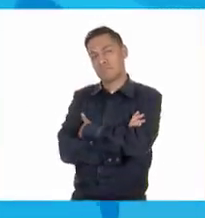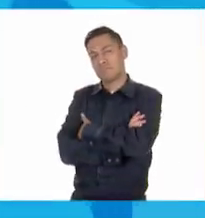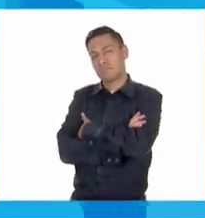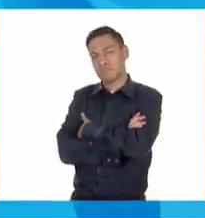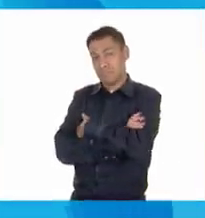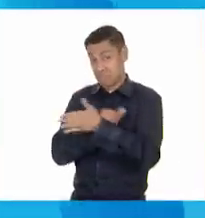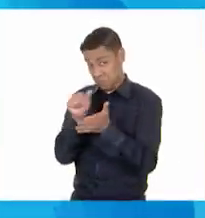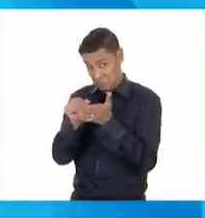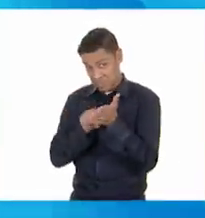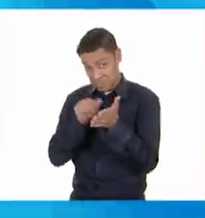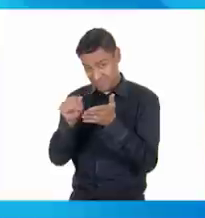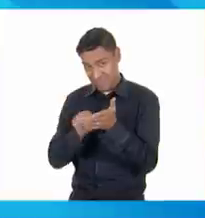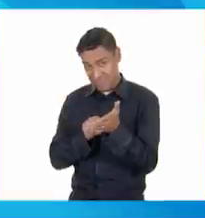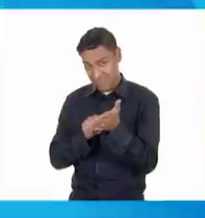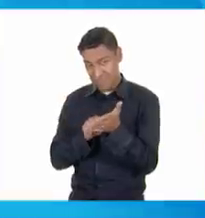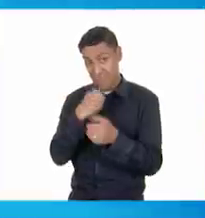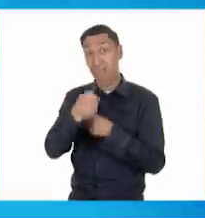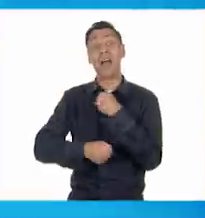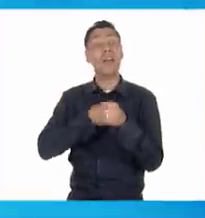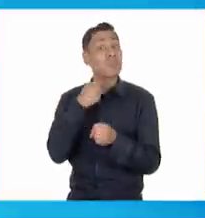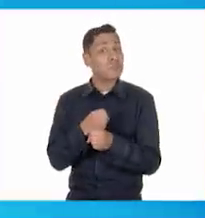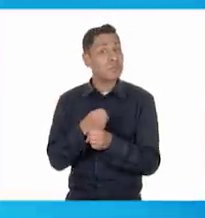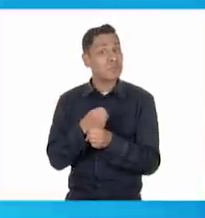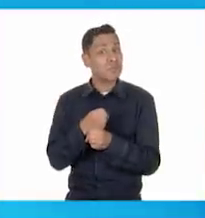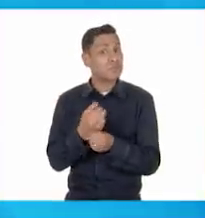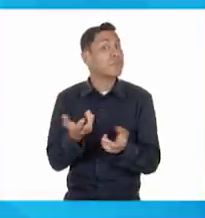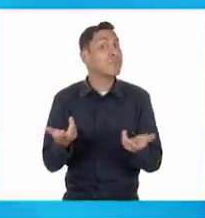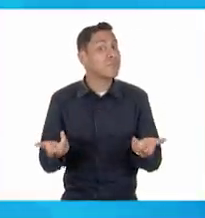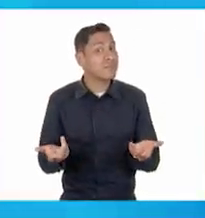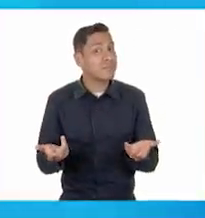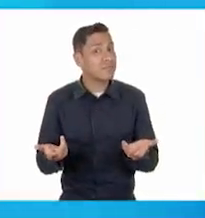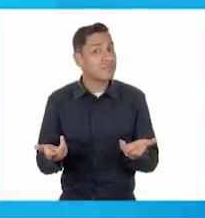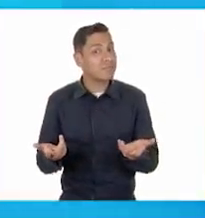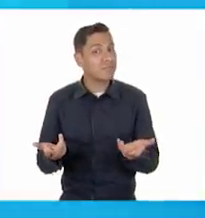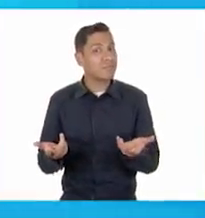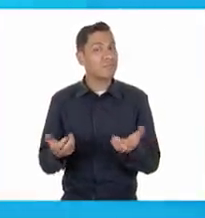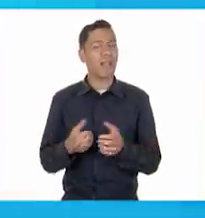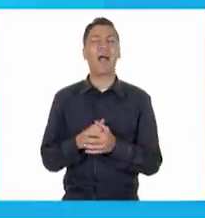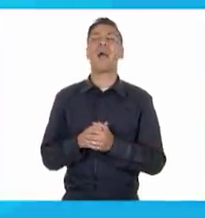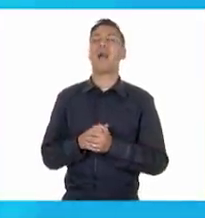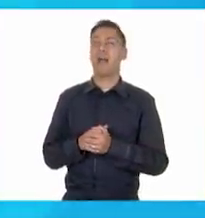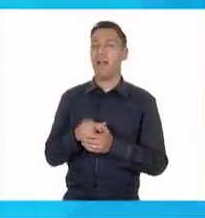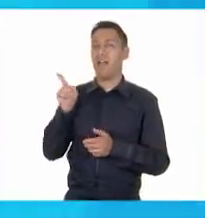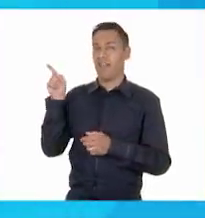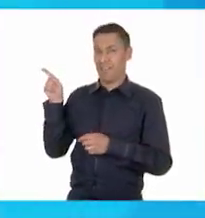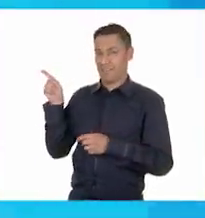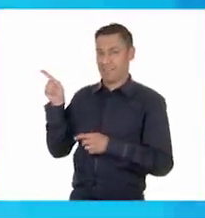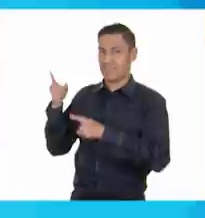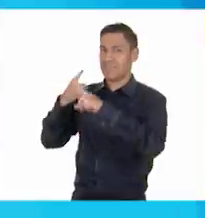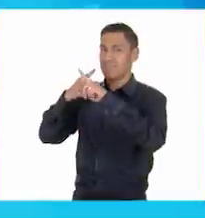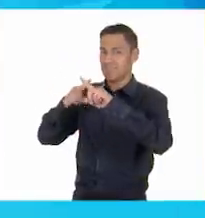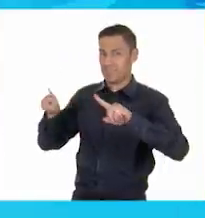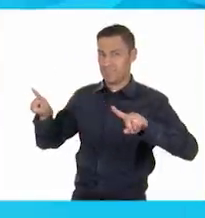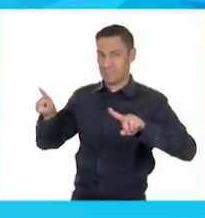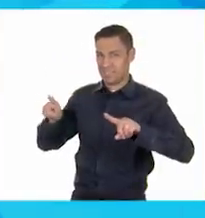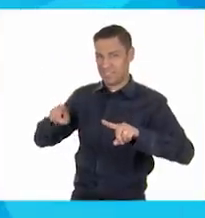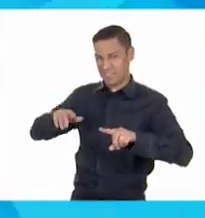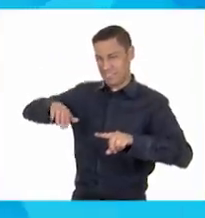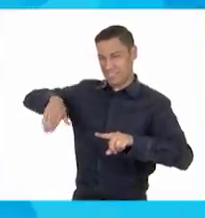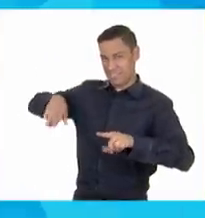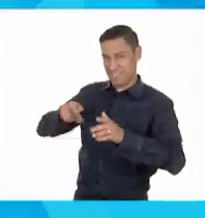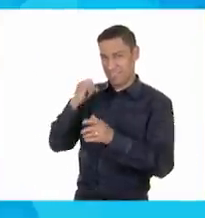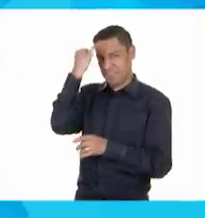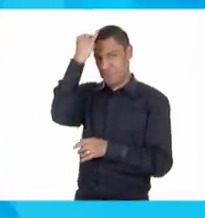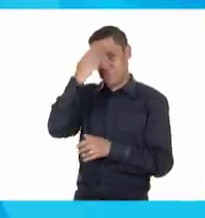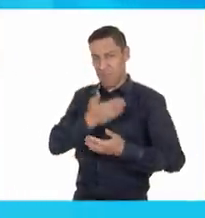¿Meses? ¿Años? Yo creo que ese bebé... A ver, aquí ya podemos notar una diferencia entre el bebé anterior y